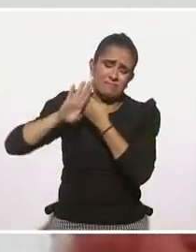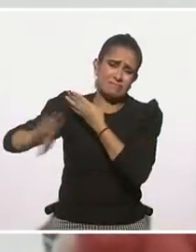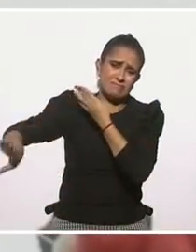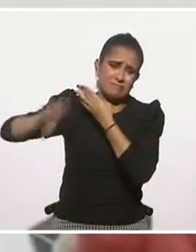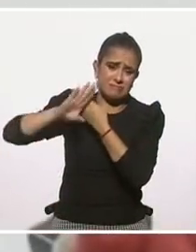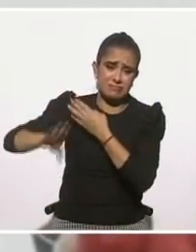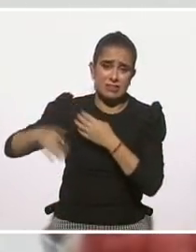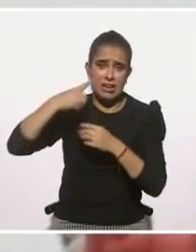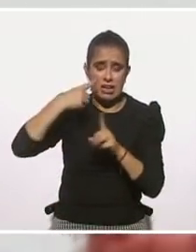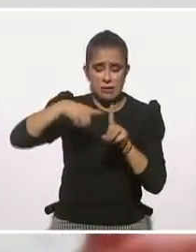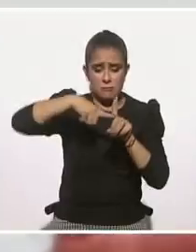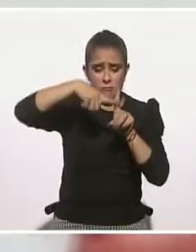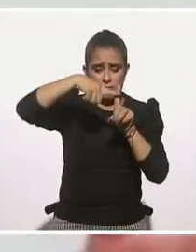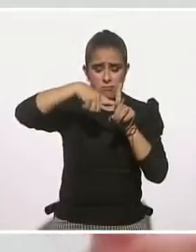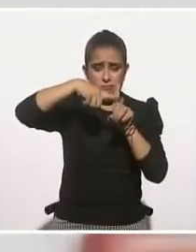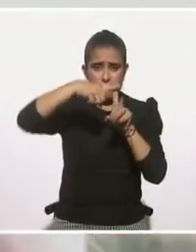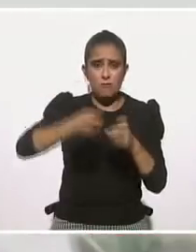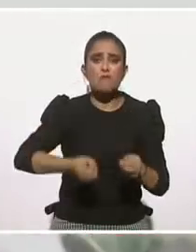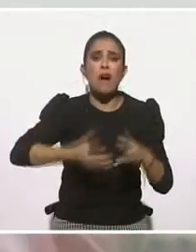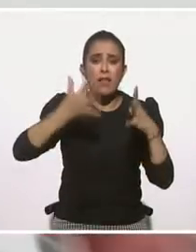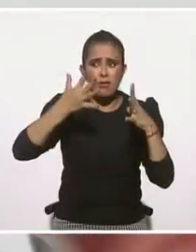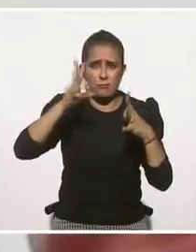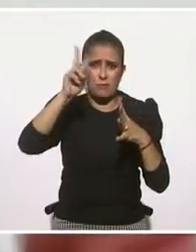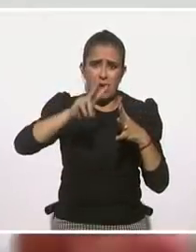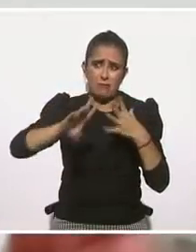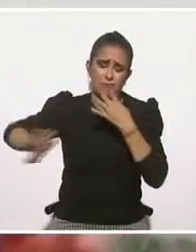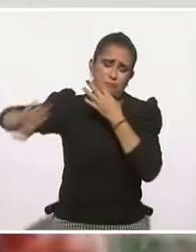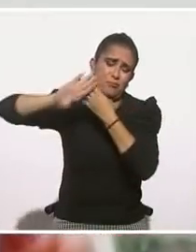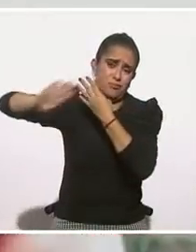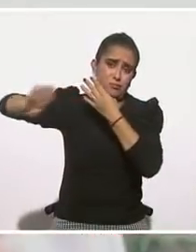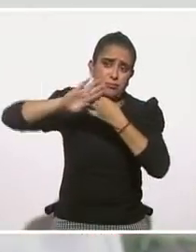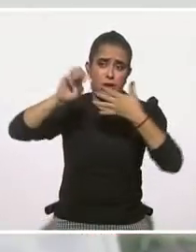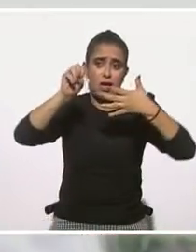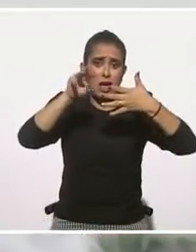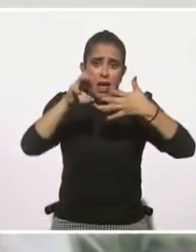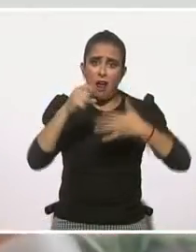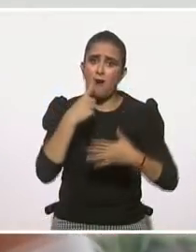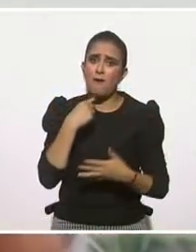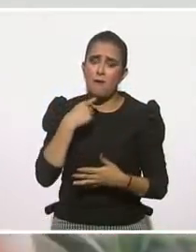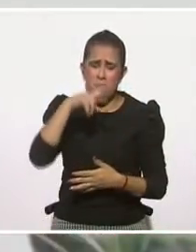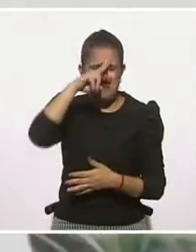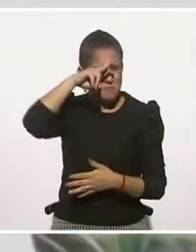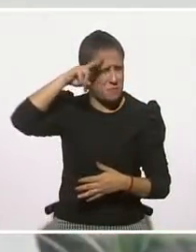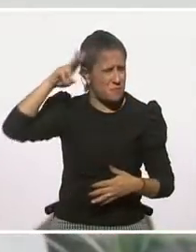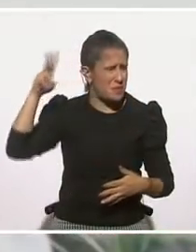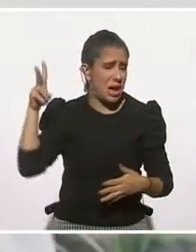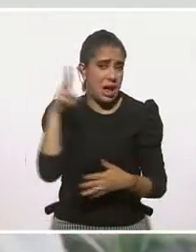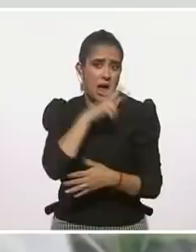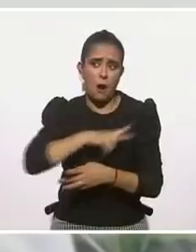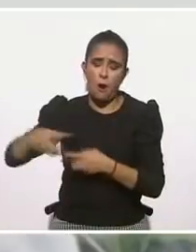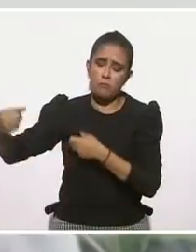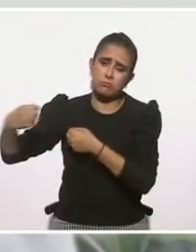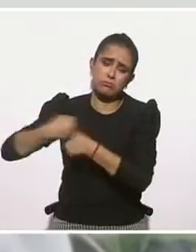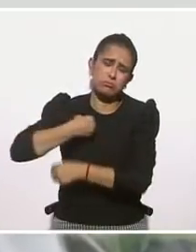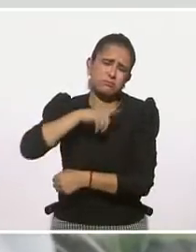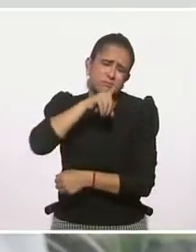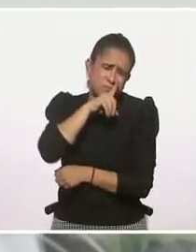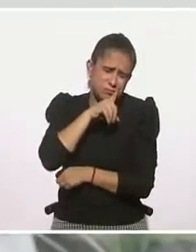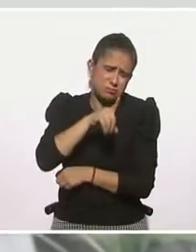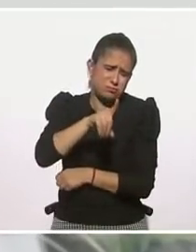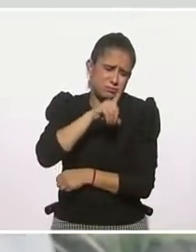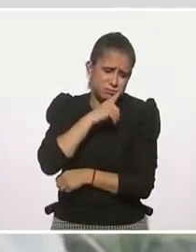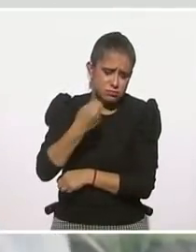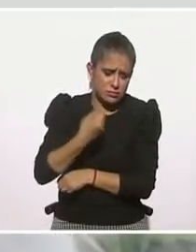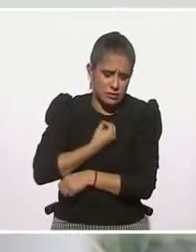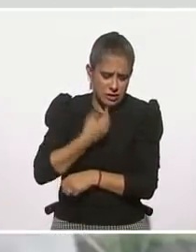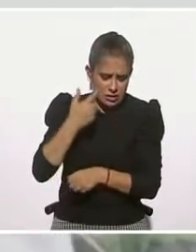violentómetro pues nos daríamos cuenta que ya estaba en un rojo. Lo tuve que vivir y me tuve que dar